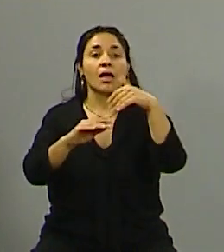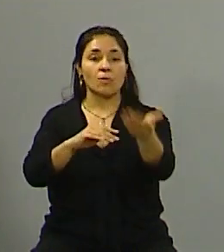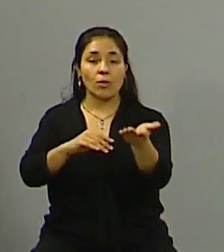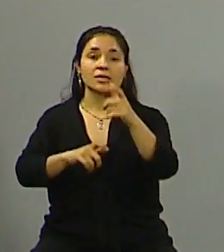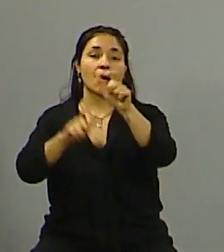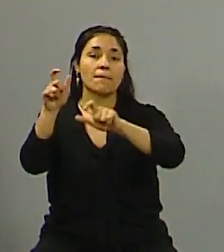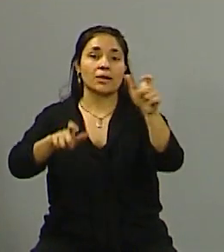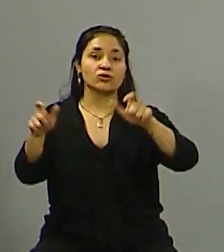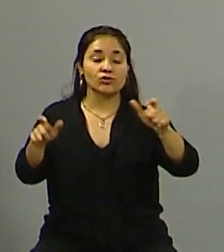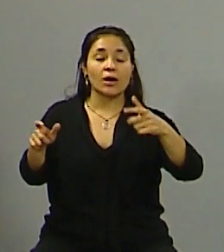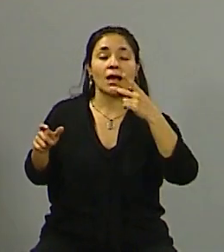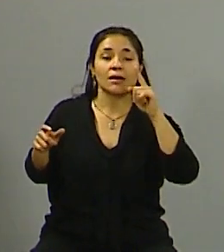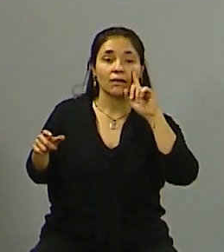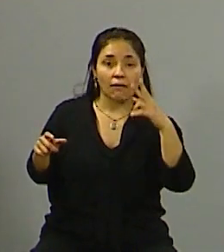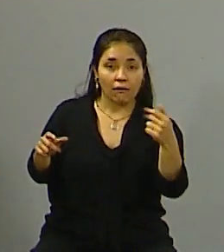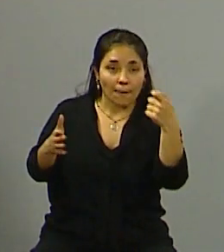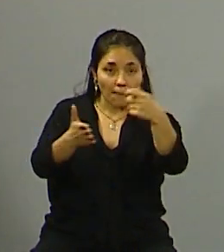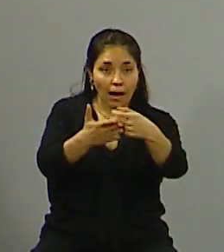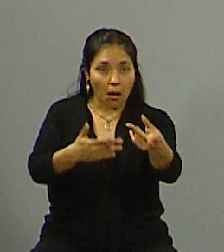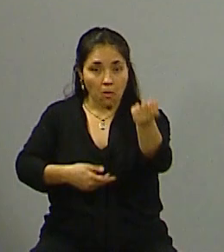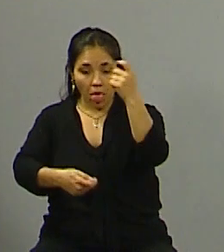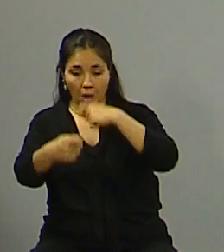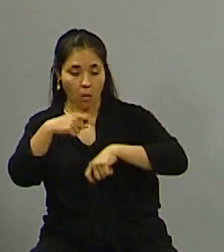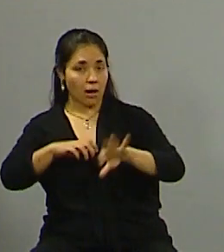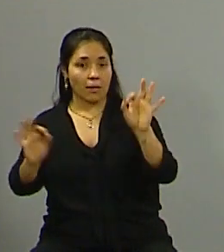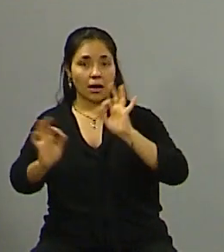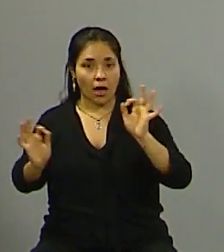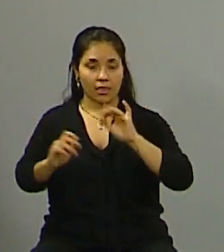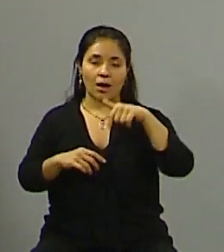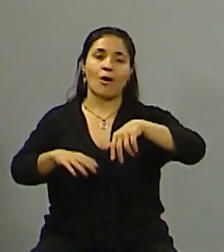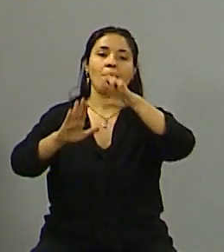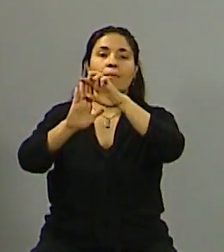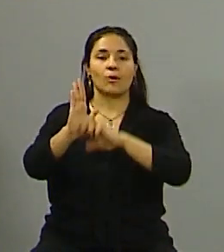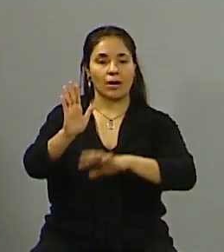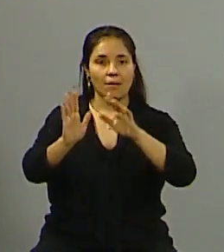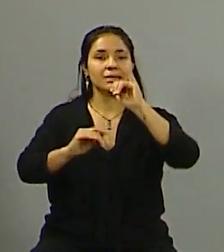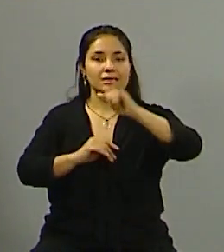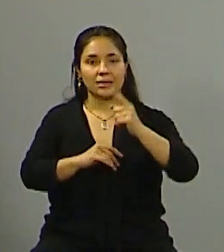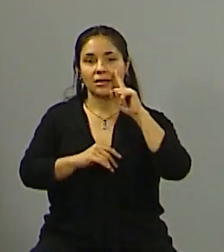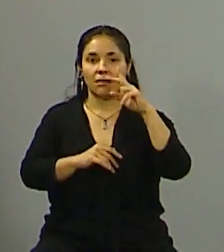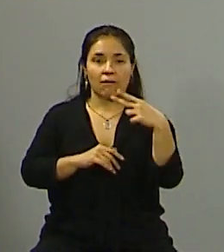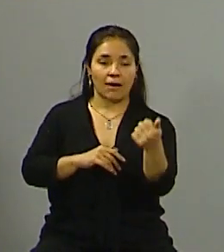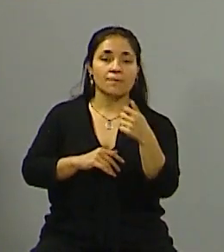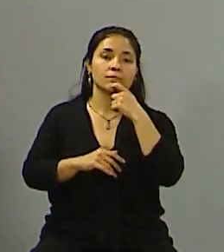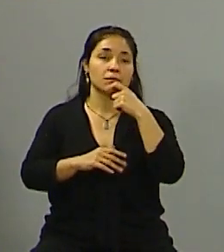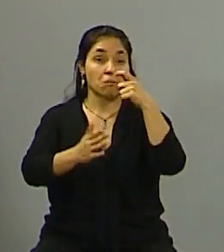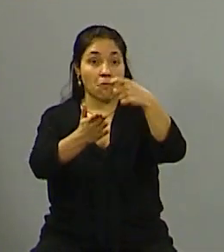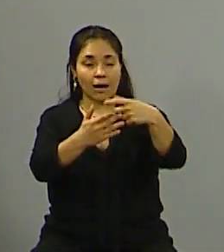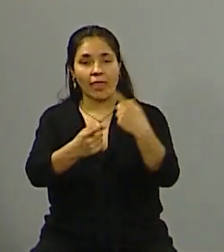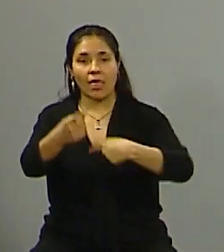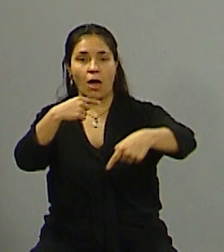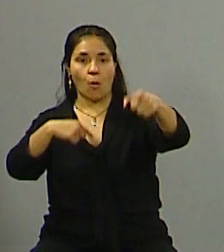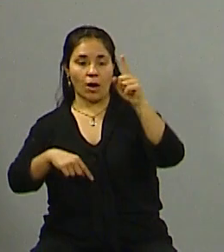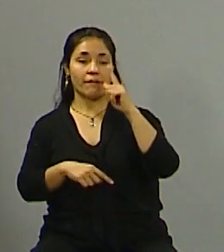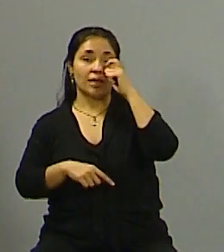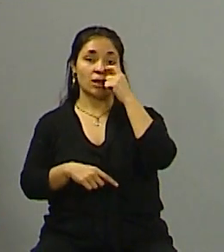bolsillo de la gente hemos dispuesto un programa de devolución del IVA del 21